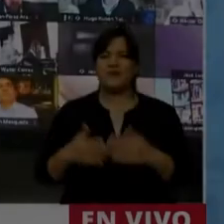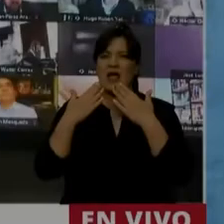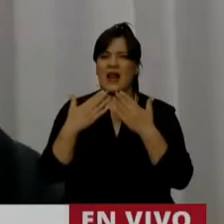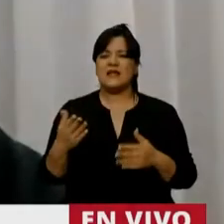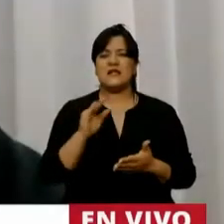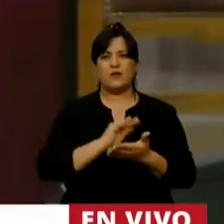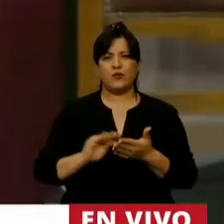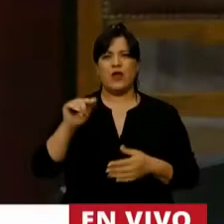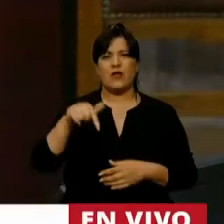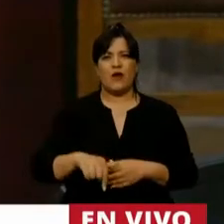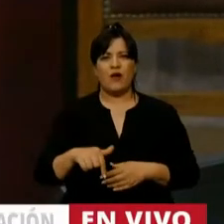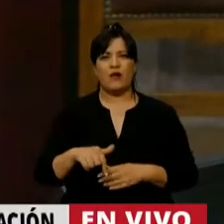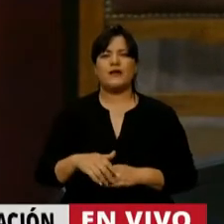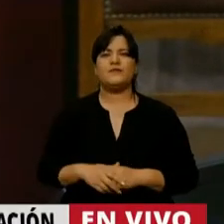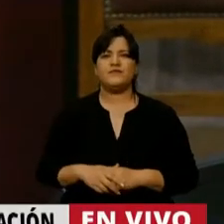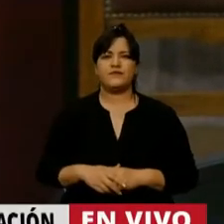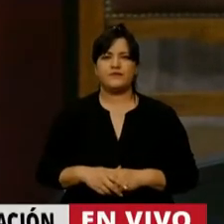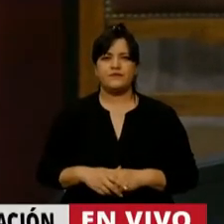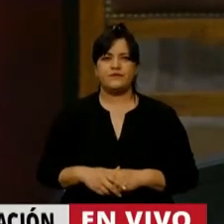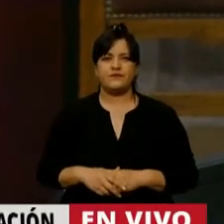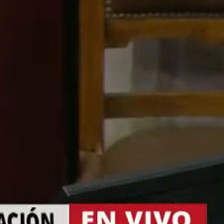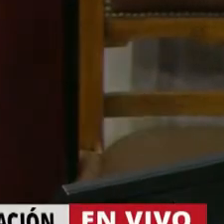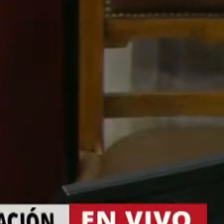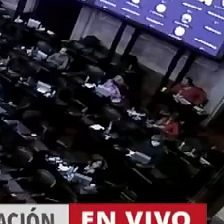En el uso de la palabra el diputado José Luis Ricardo.